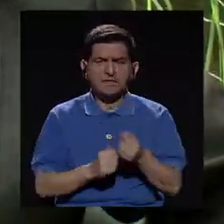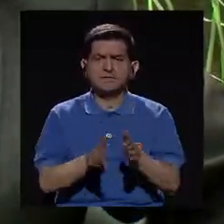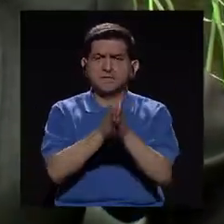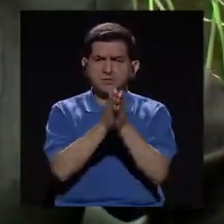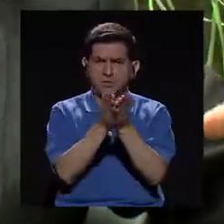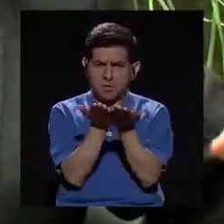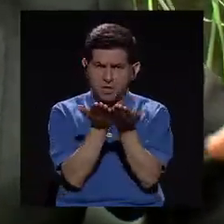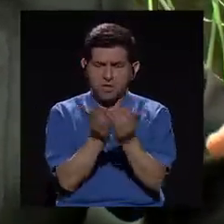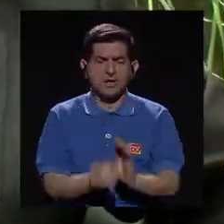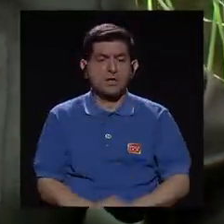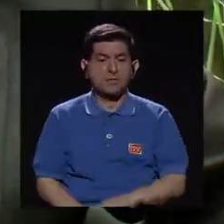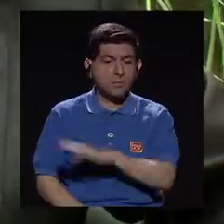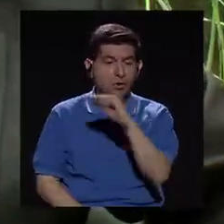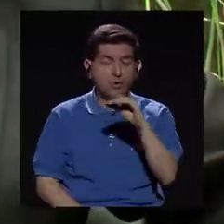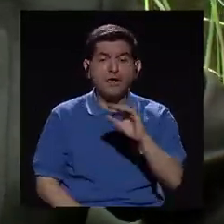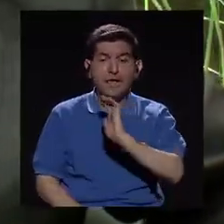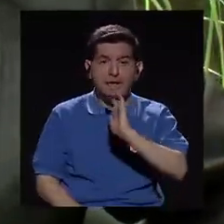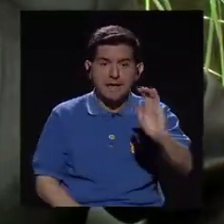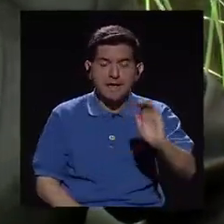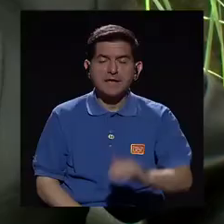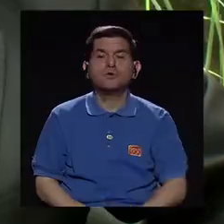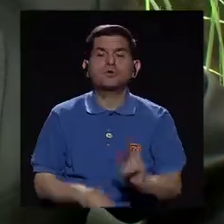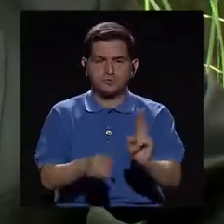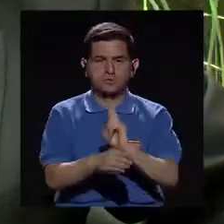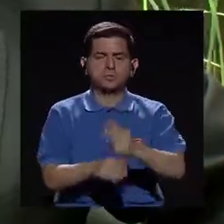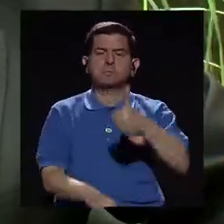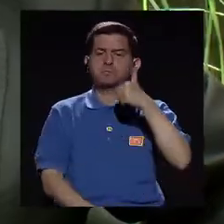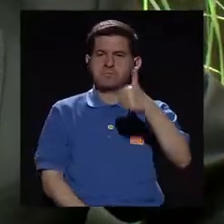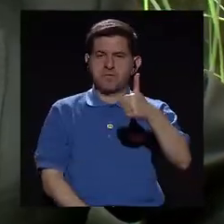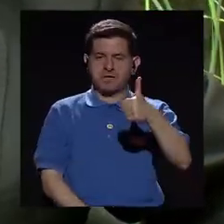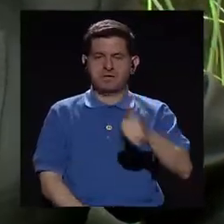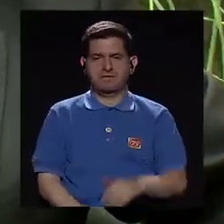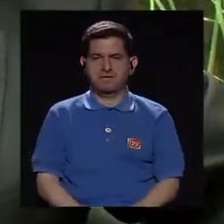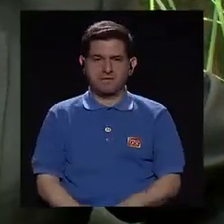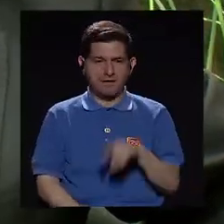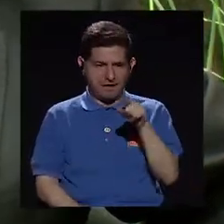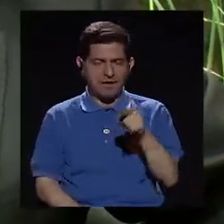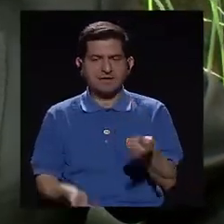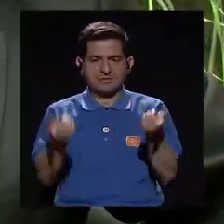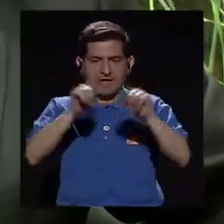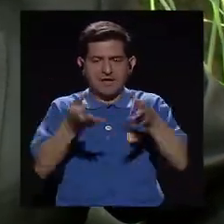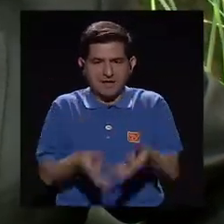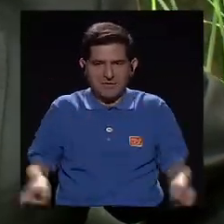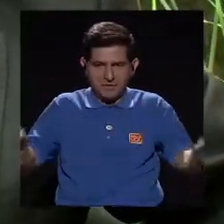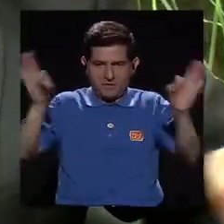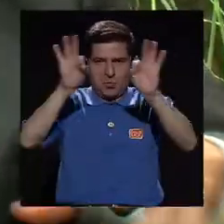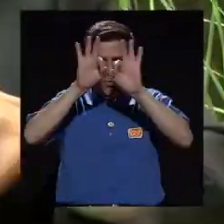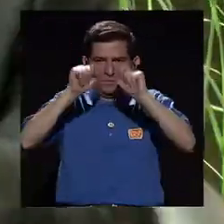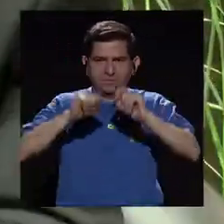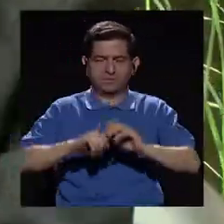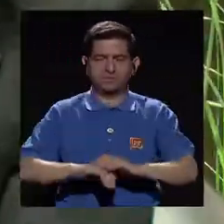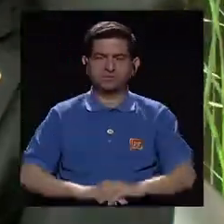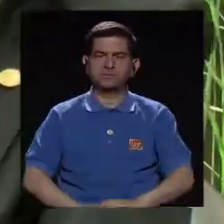es que el libro va a tener, un libro con niños tiene una vida útil. Eso es un hecho importante.